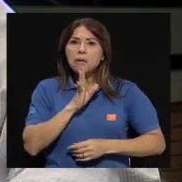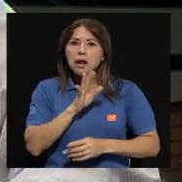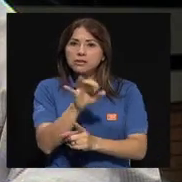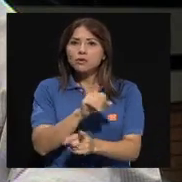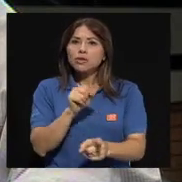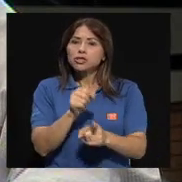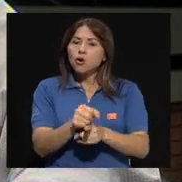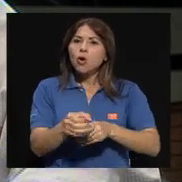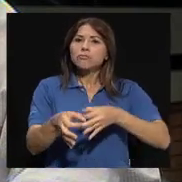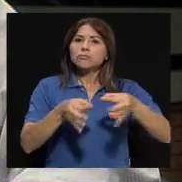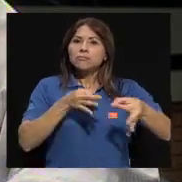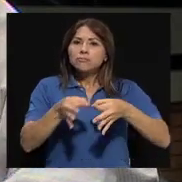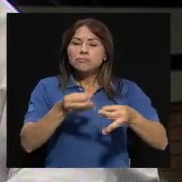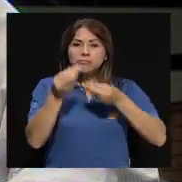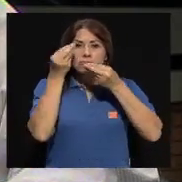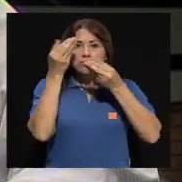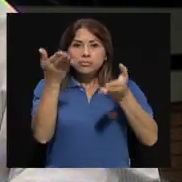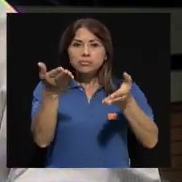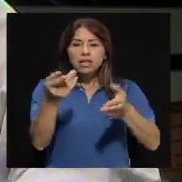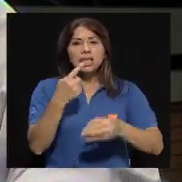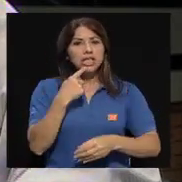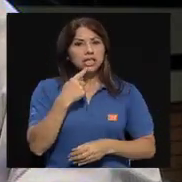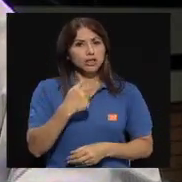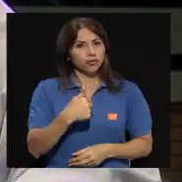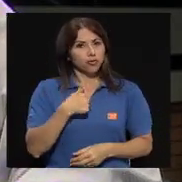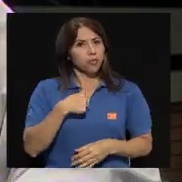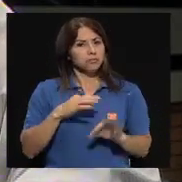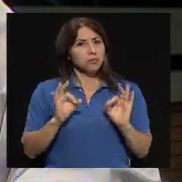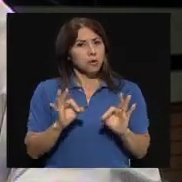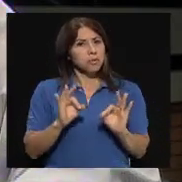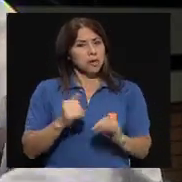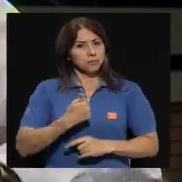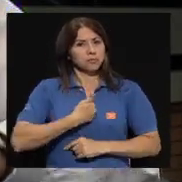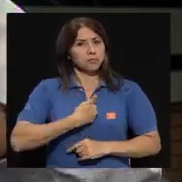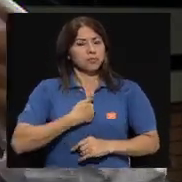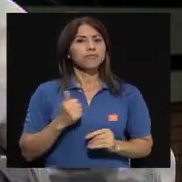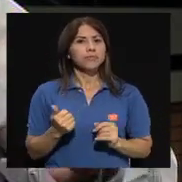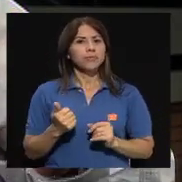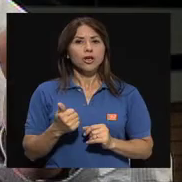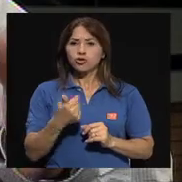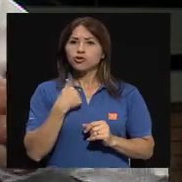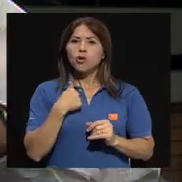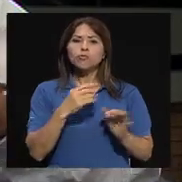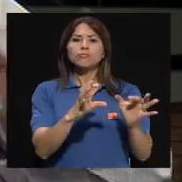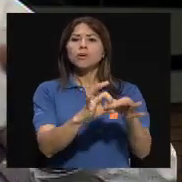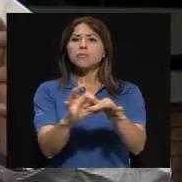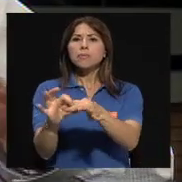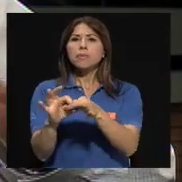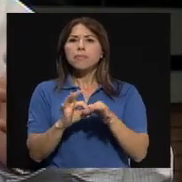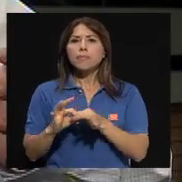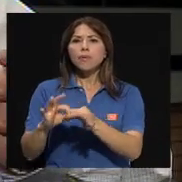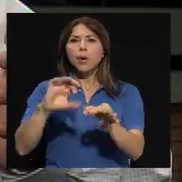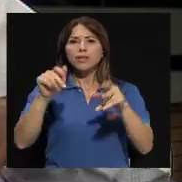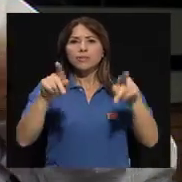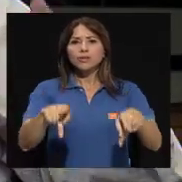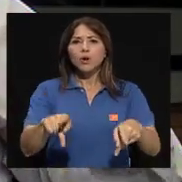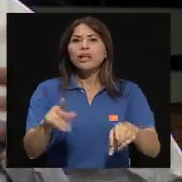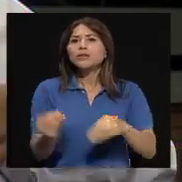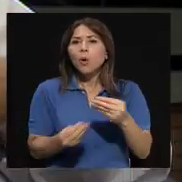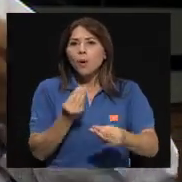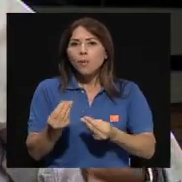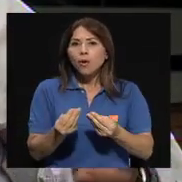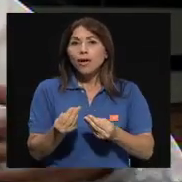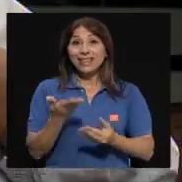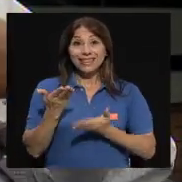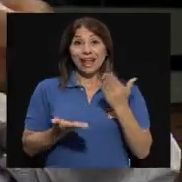evento y decir, bueno, yo estoy bien consigo mismo, ¿cómo están mis relaciones con los demás? Porque de repente se enojó,